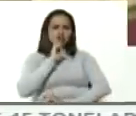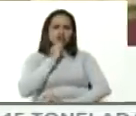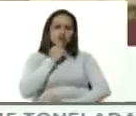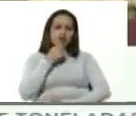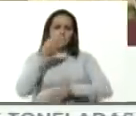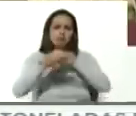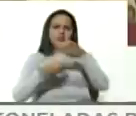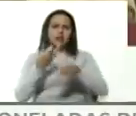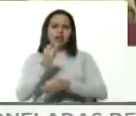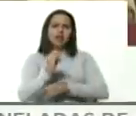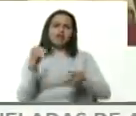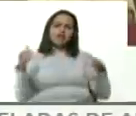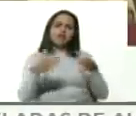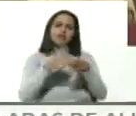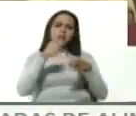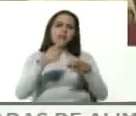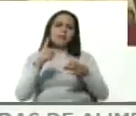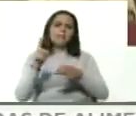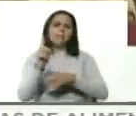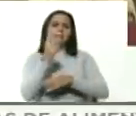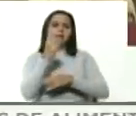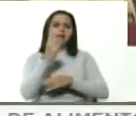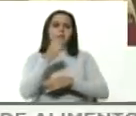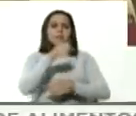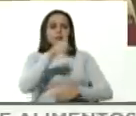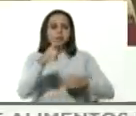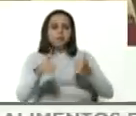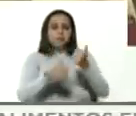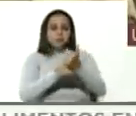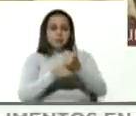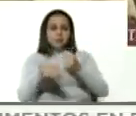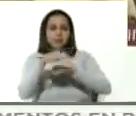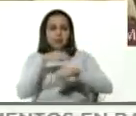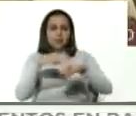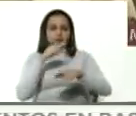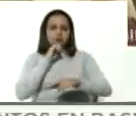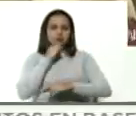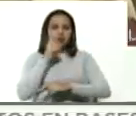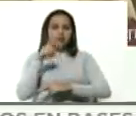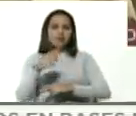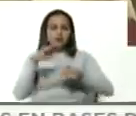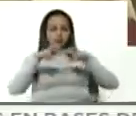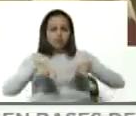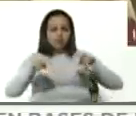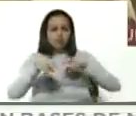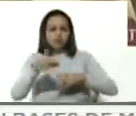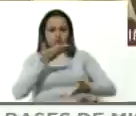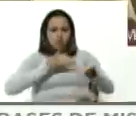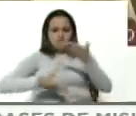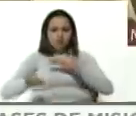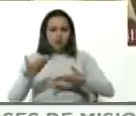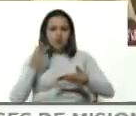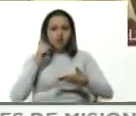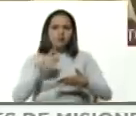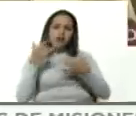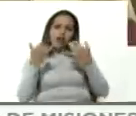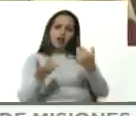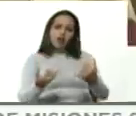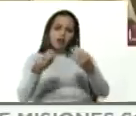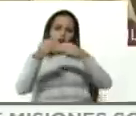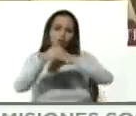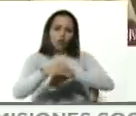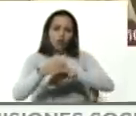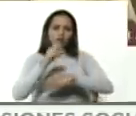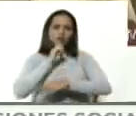reunión con el viceprimer ministro ruso para analizar nuevos mecanismos, nuevas vías de cooperación y también analizar el estado de las negociaciones actuales entre